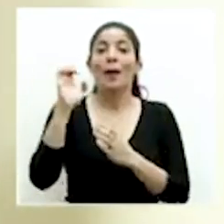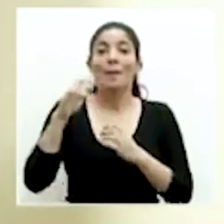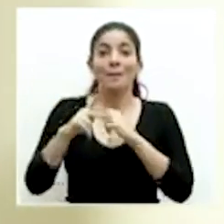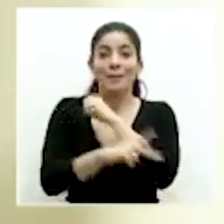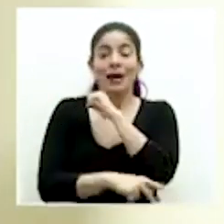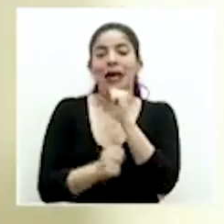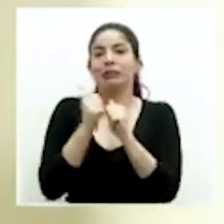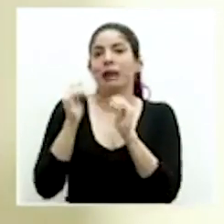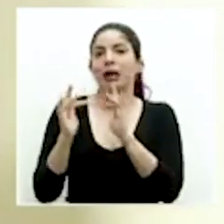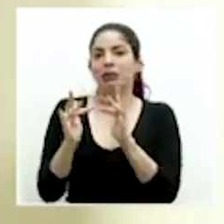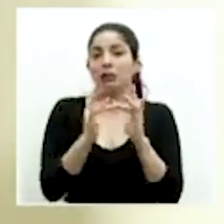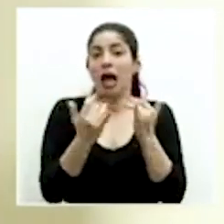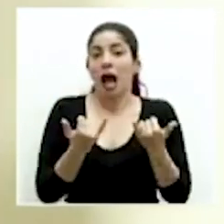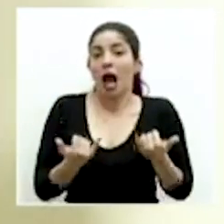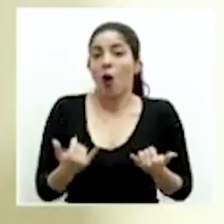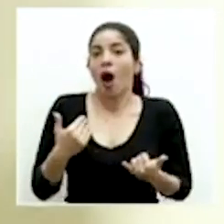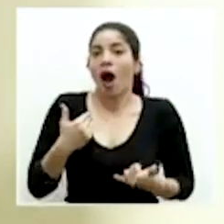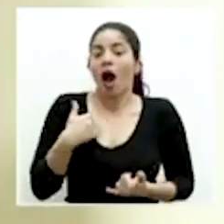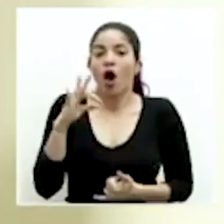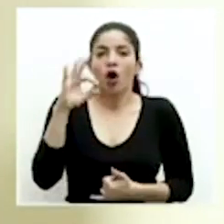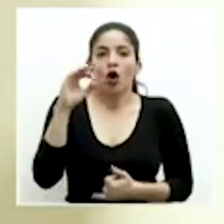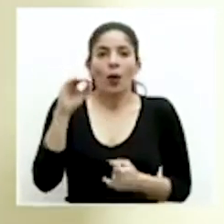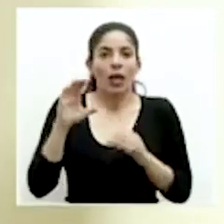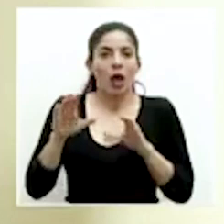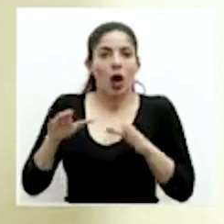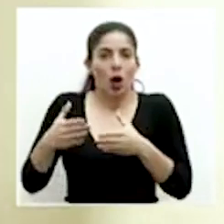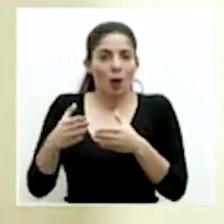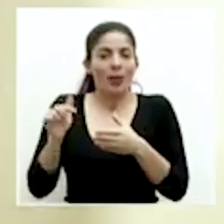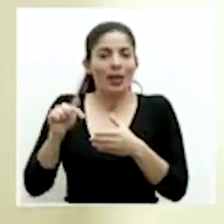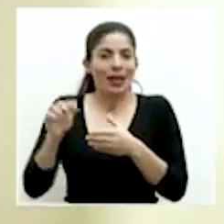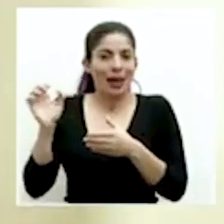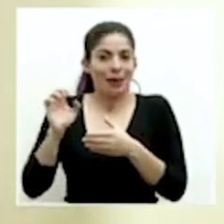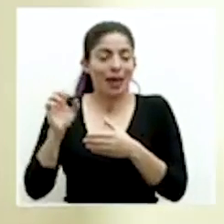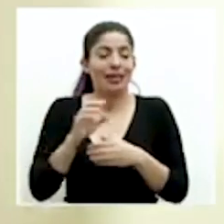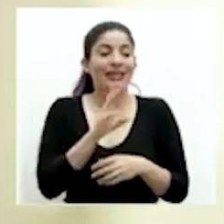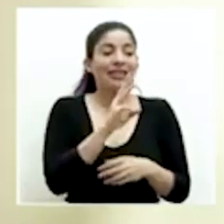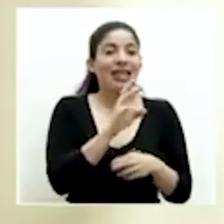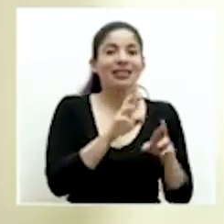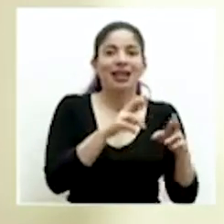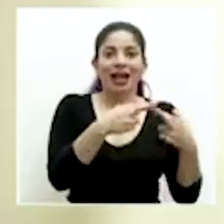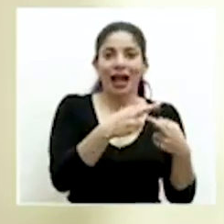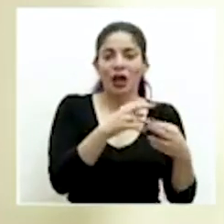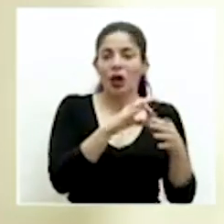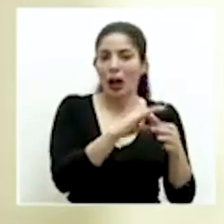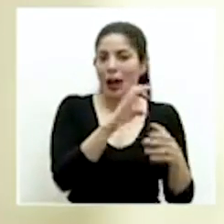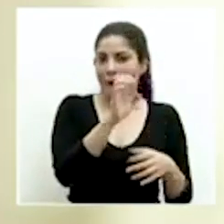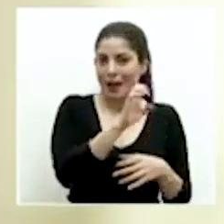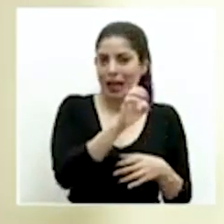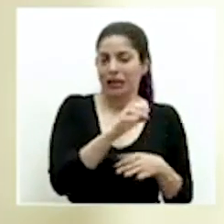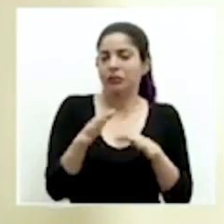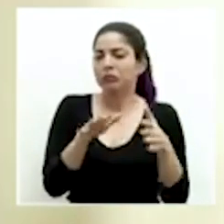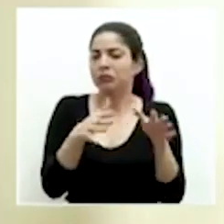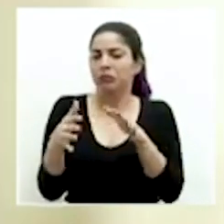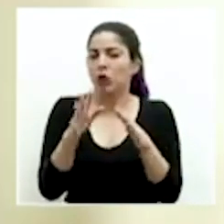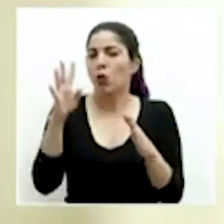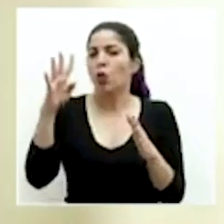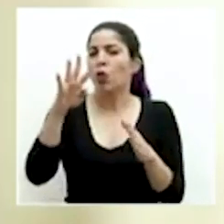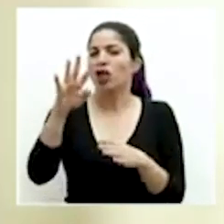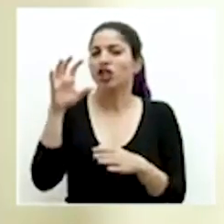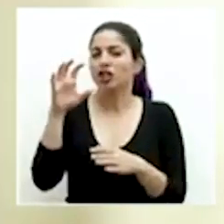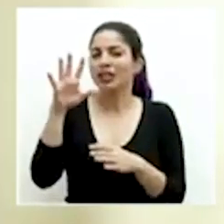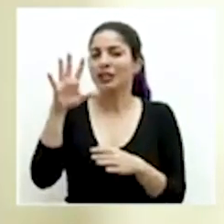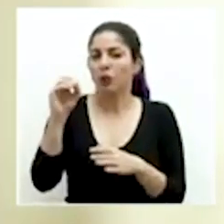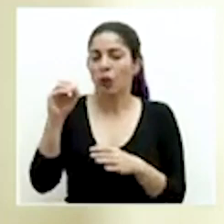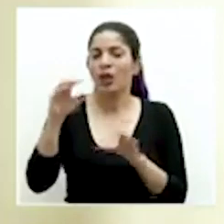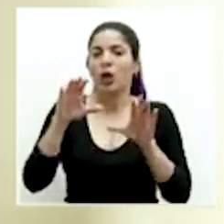En este momento tenemos 90 comités municipales de emergencia, seis comités regionales de emergencia, aproximadamente 450